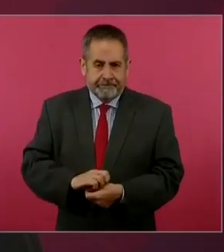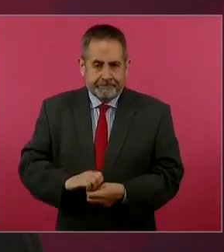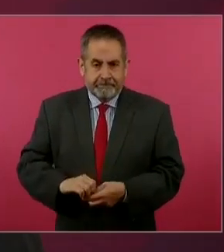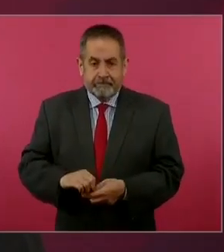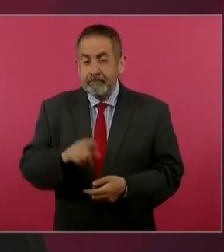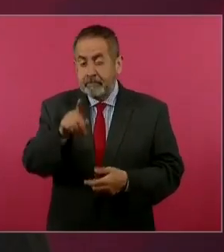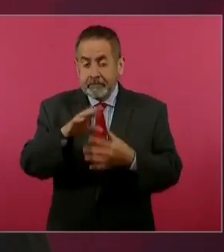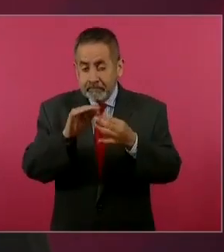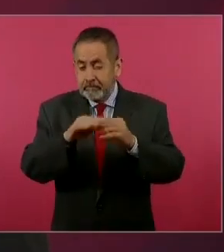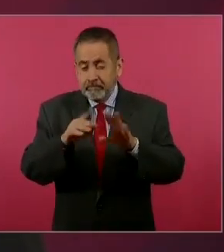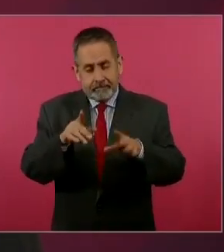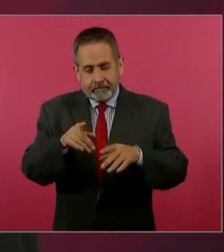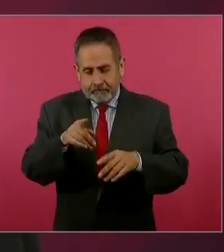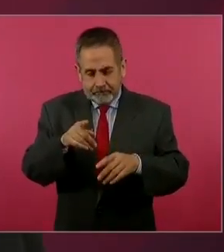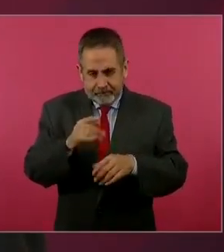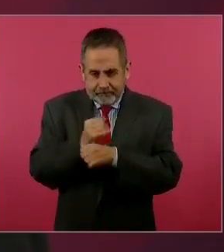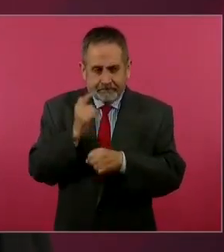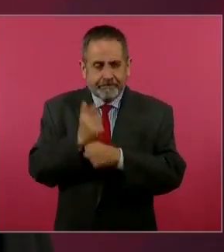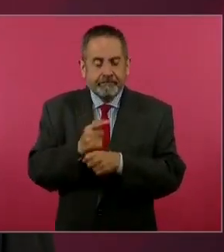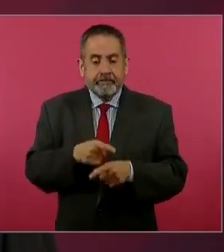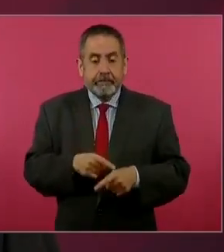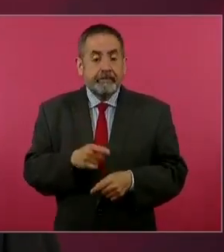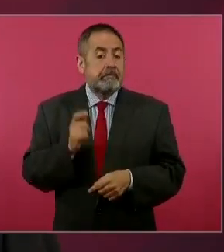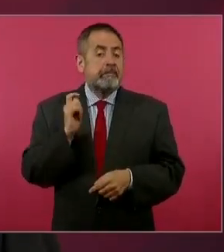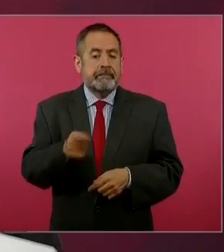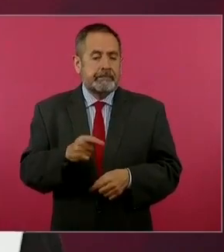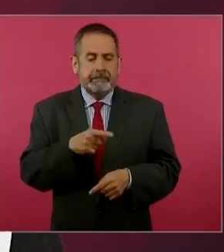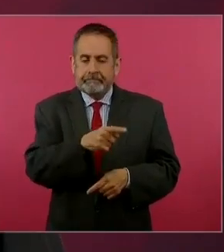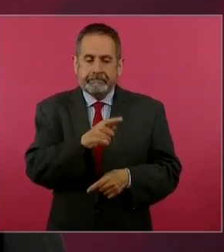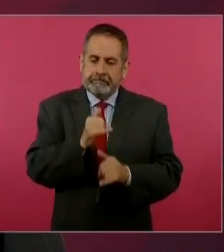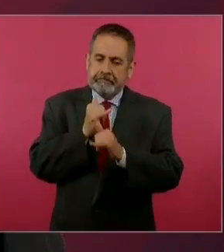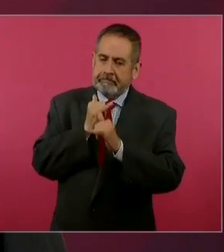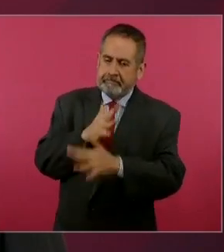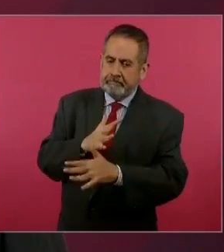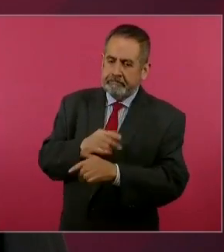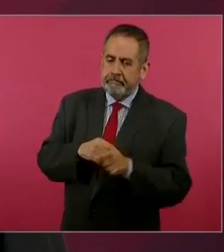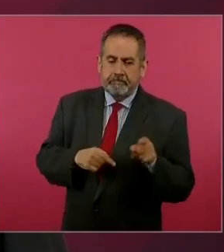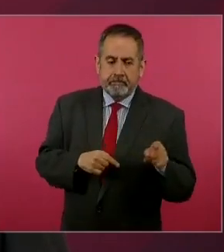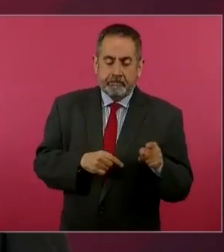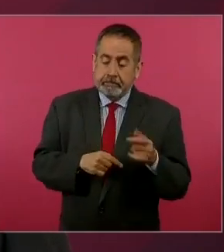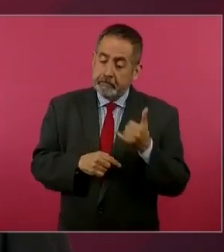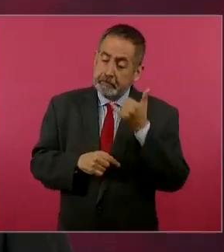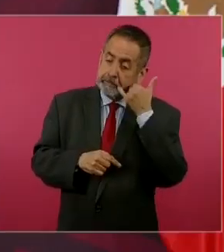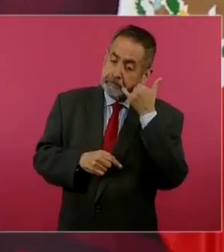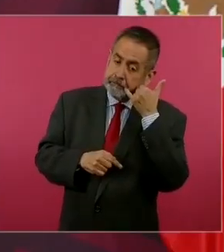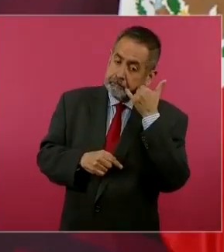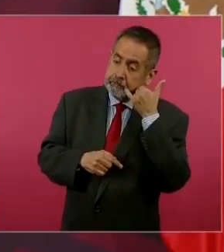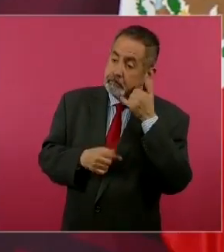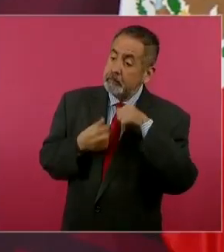a ese teléfono,